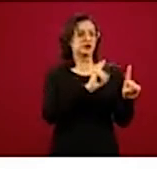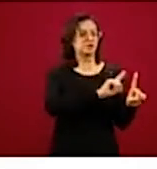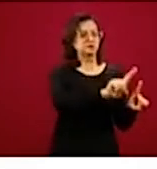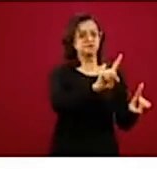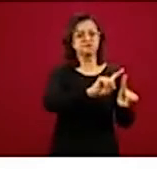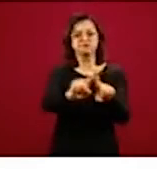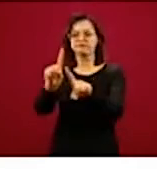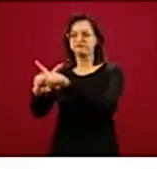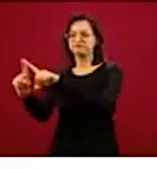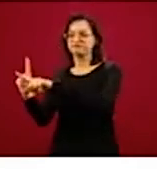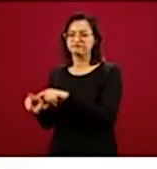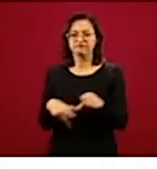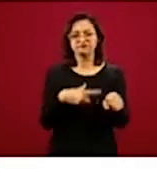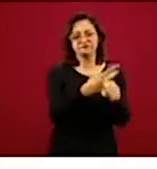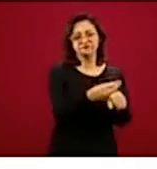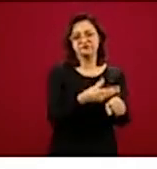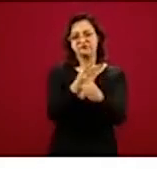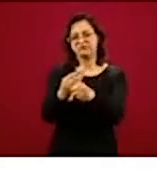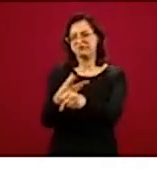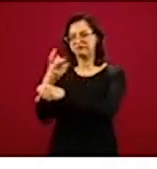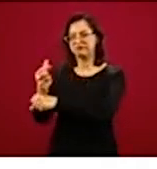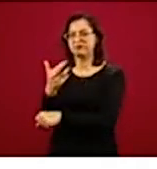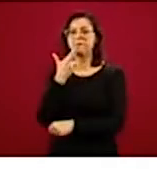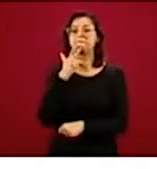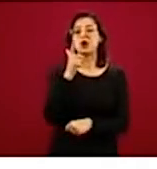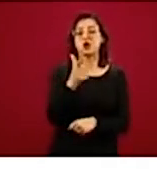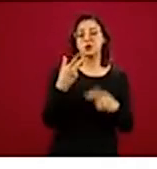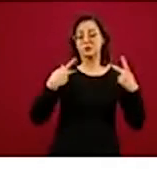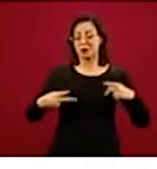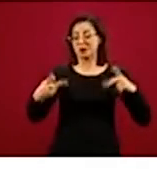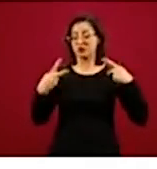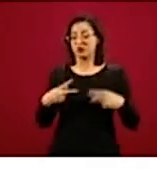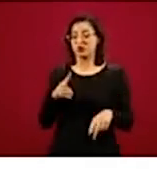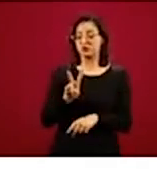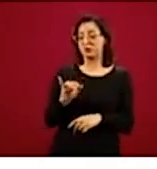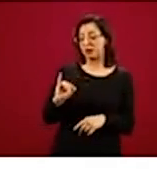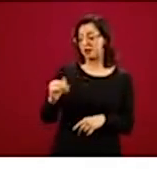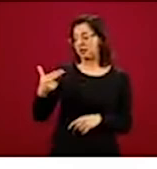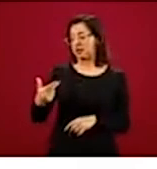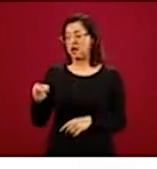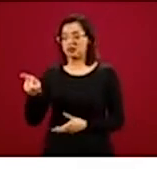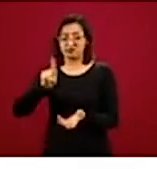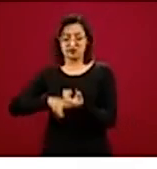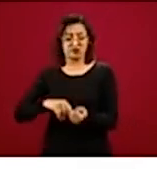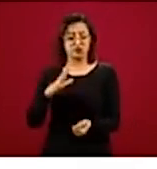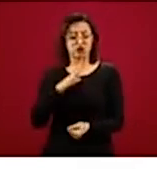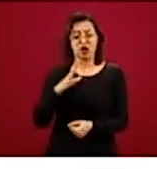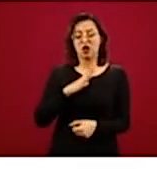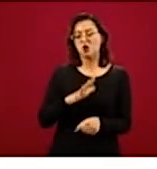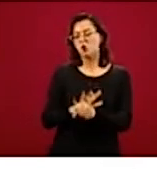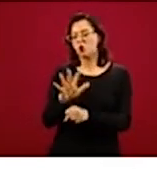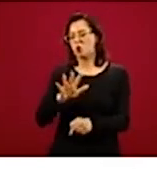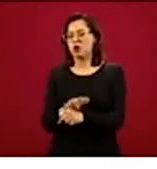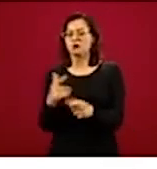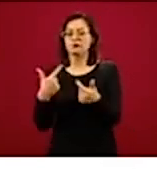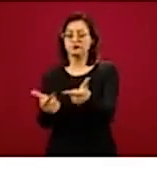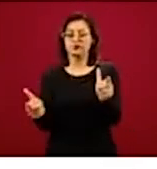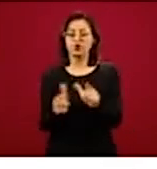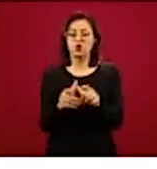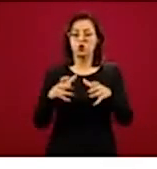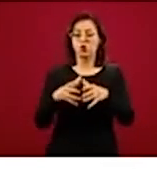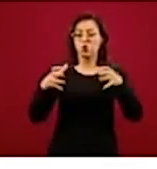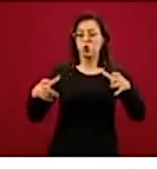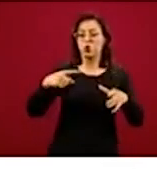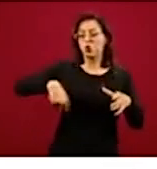Hoy de las personas que viven con VIH tenemos dos grupos mayoritarios, el de población no asegurada, que se atiende en los centros